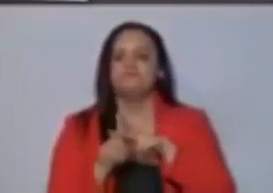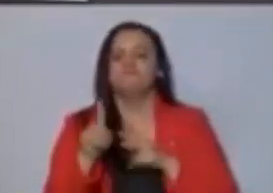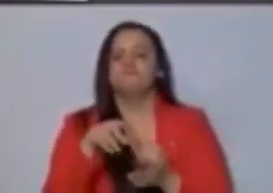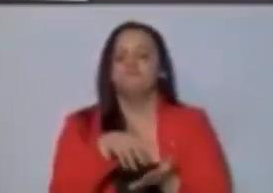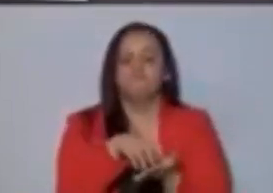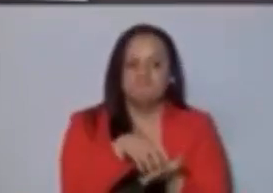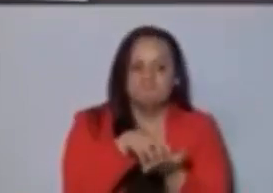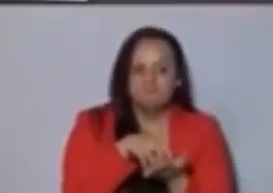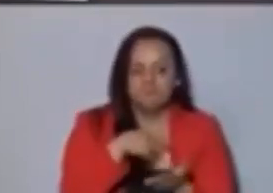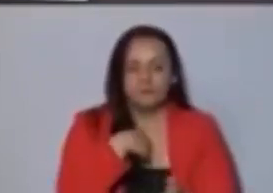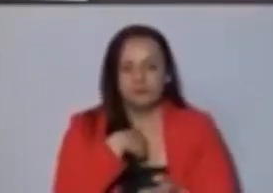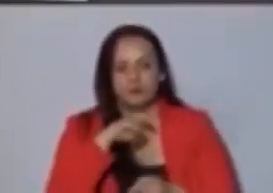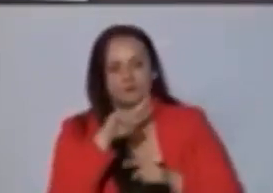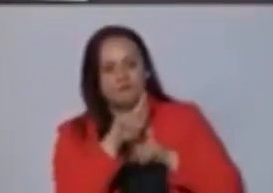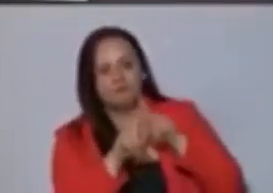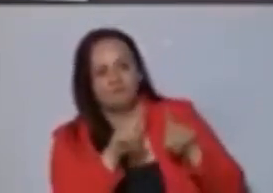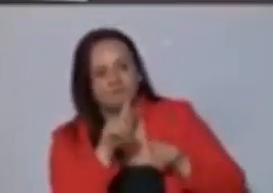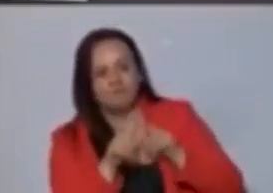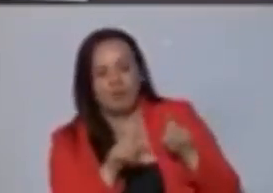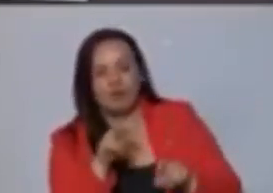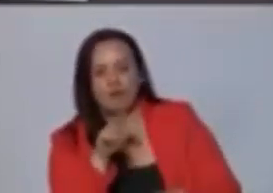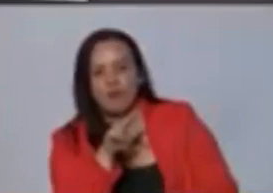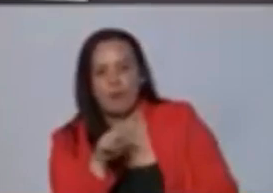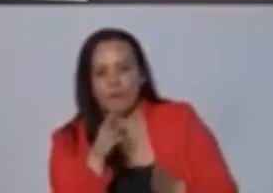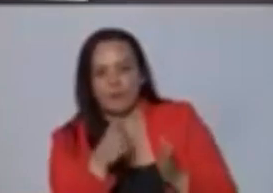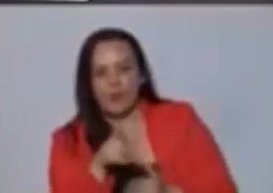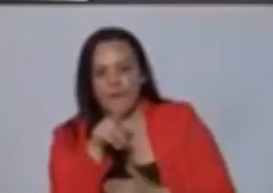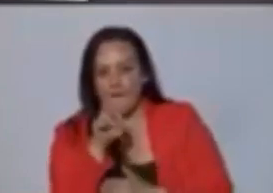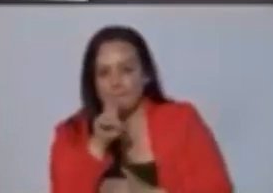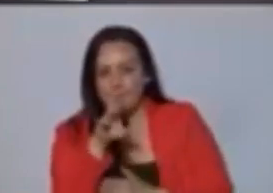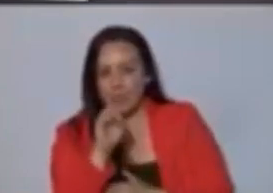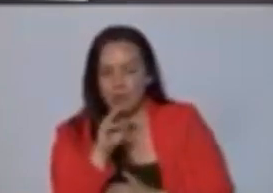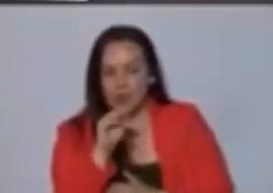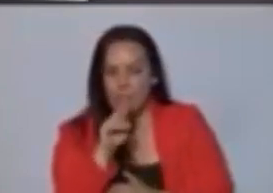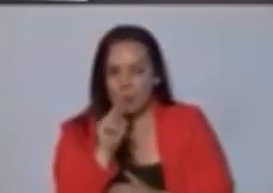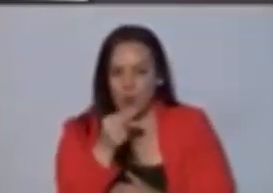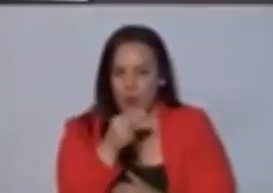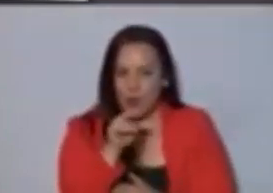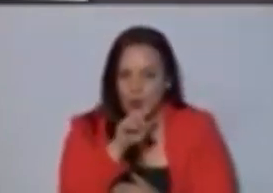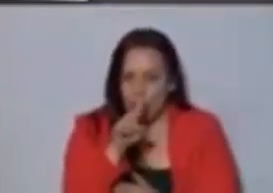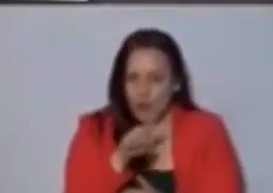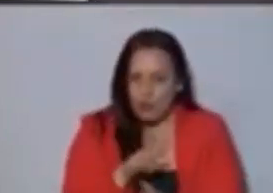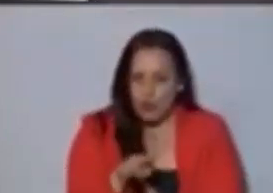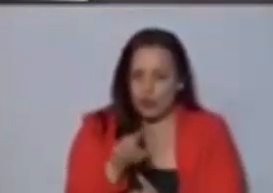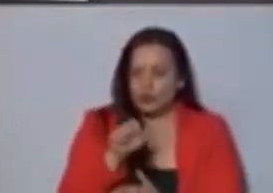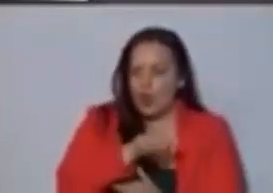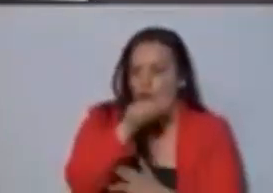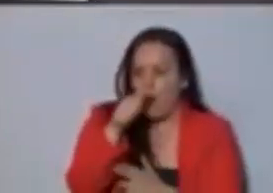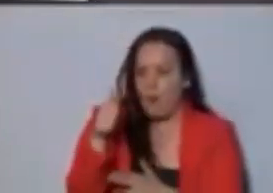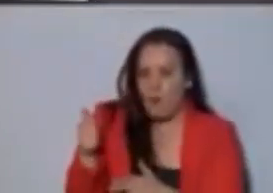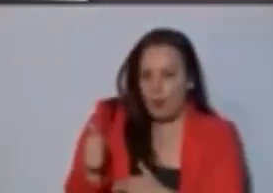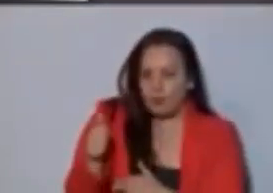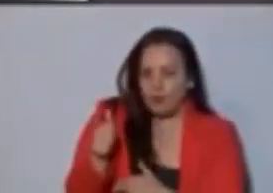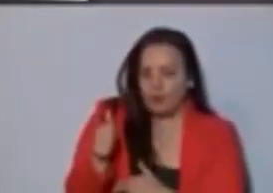al compañero don Pedro Muñoz y a otros